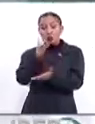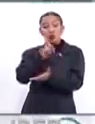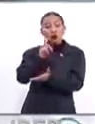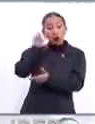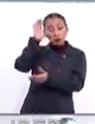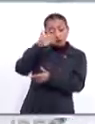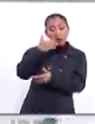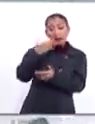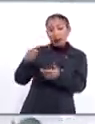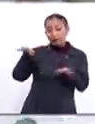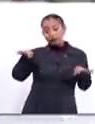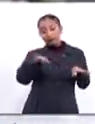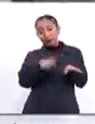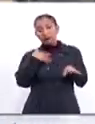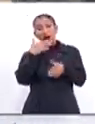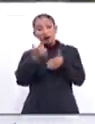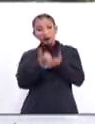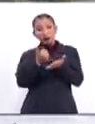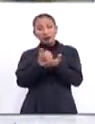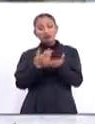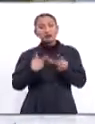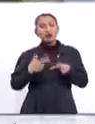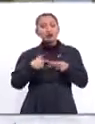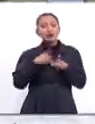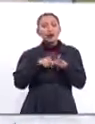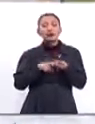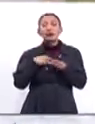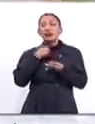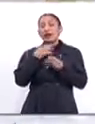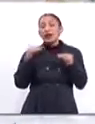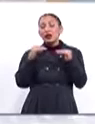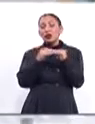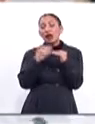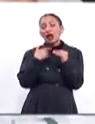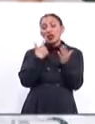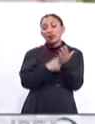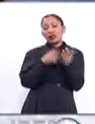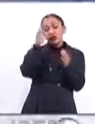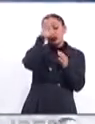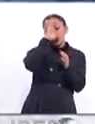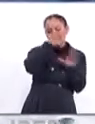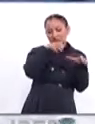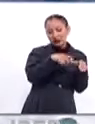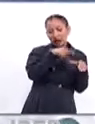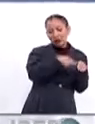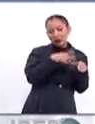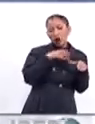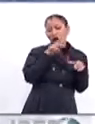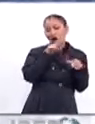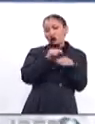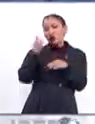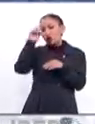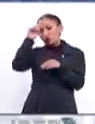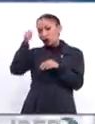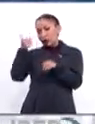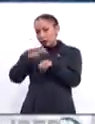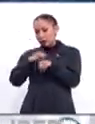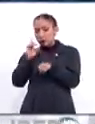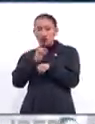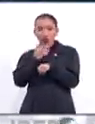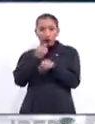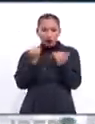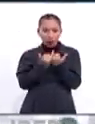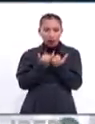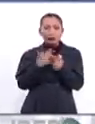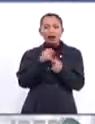mujeres científicas al progreso de la sociedad. Garantizar la paridad en las instancias científicas como coloquios o consejos de administración.